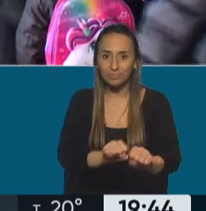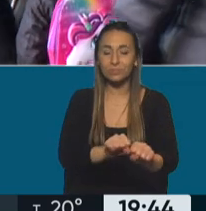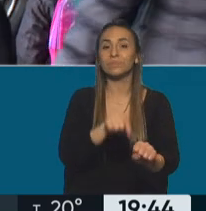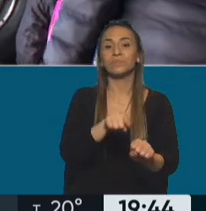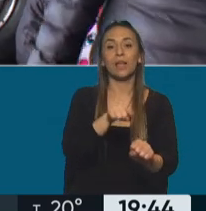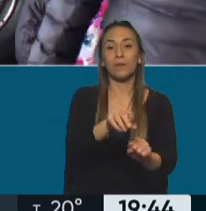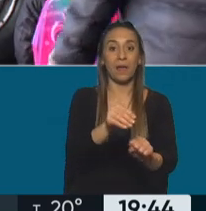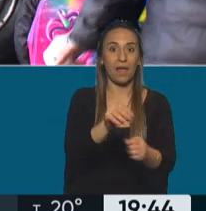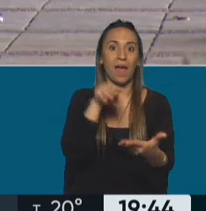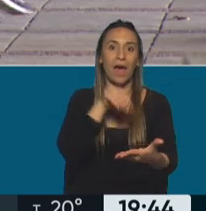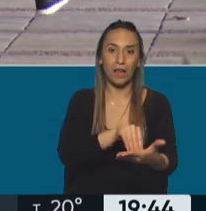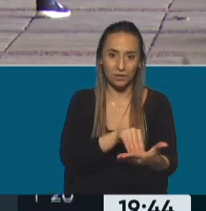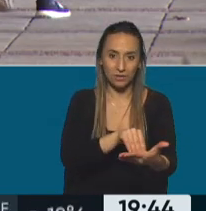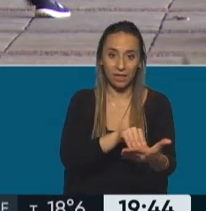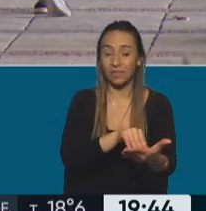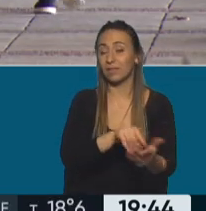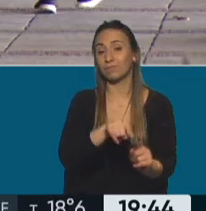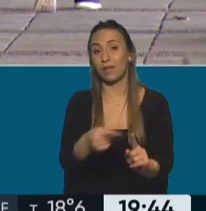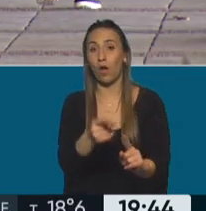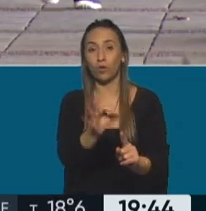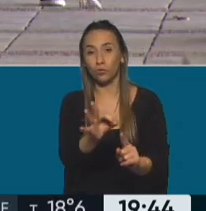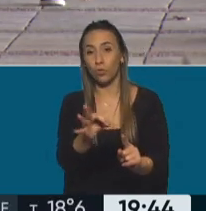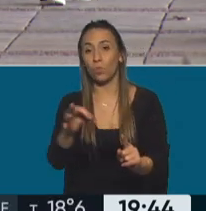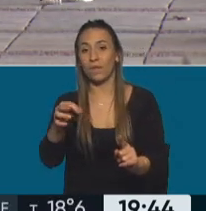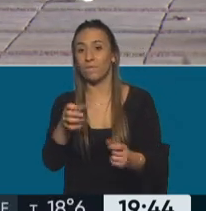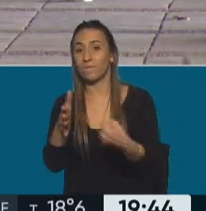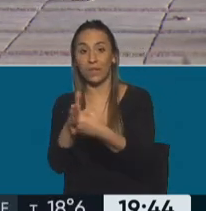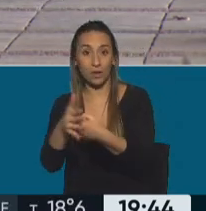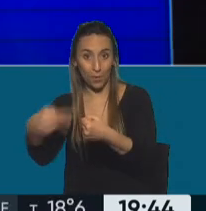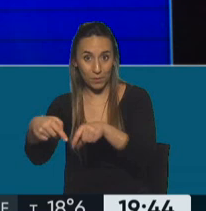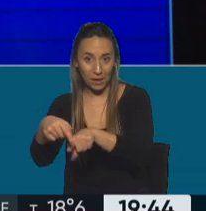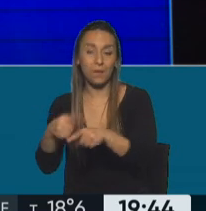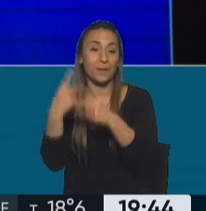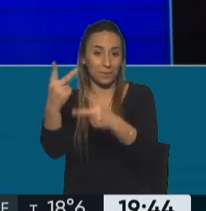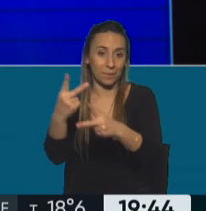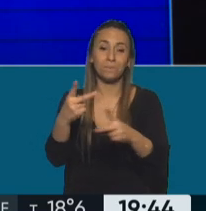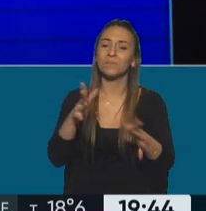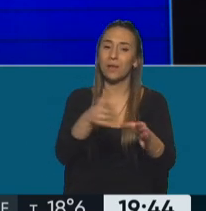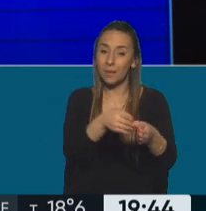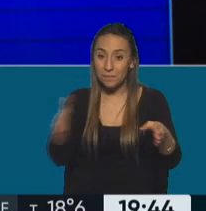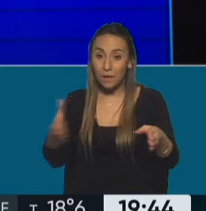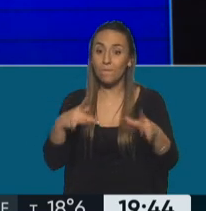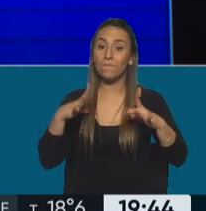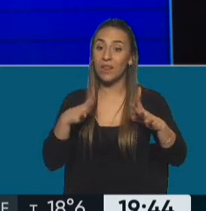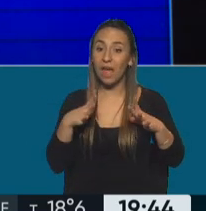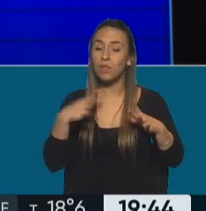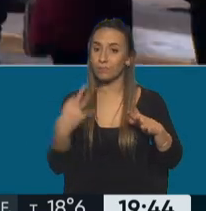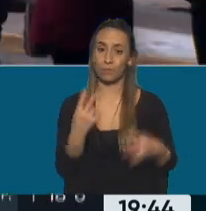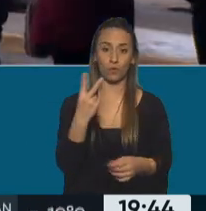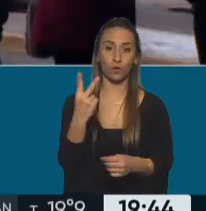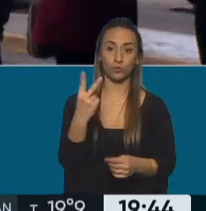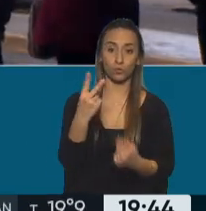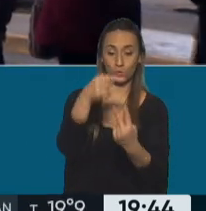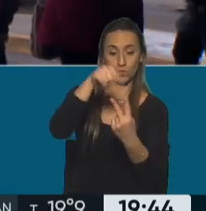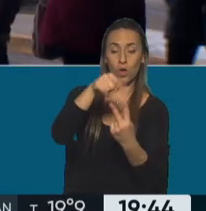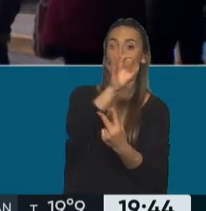justamente viajar a principios de octubre y hasta finales de noviembre. ¿Cuántos feriados hay en el medio? Tenés dos, tenés uno en